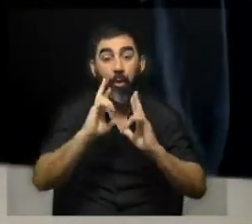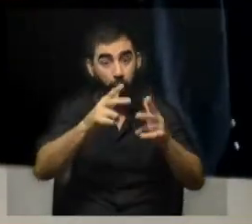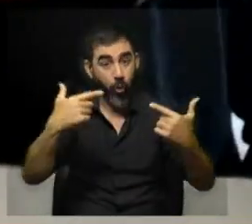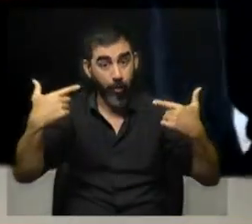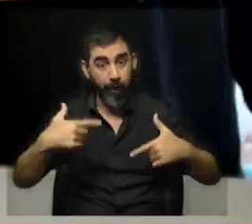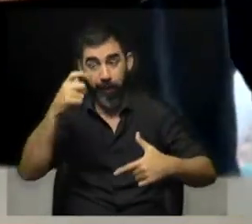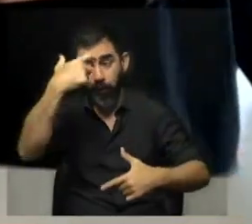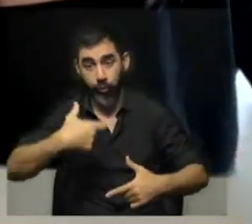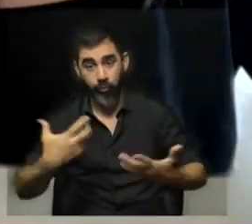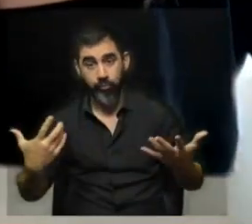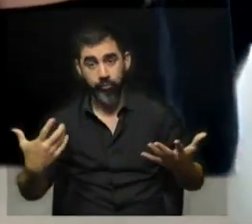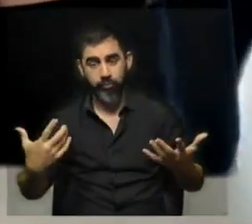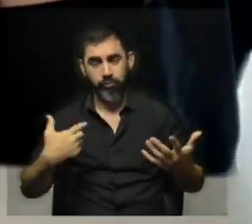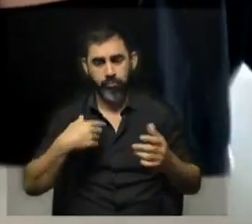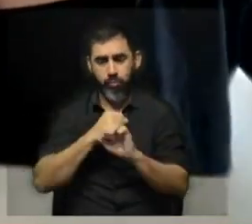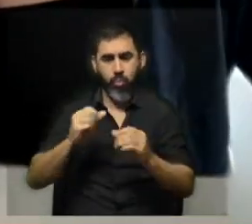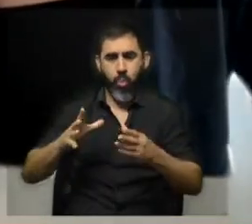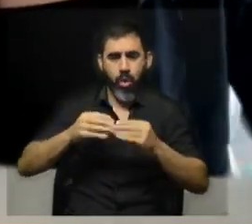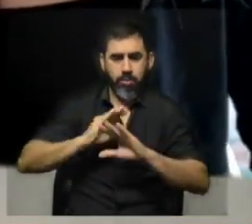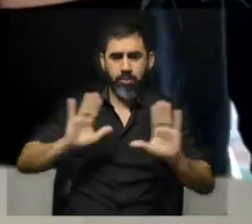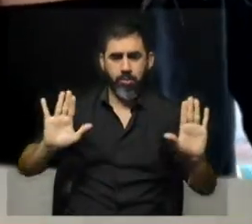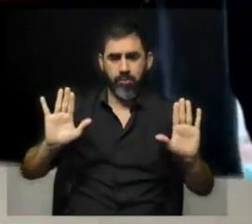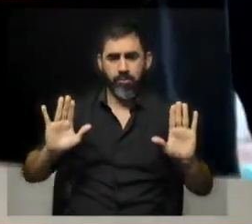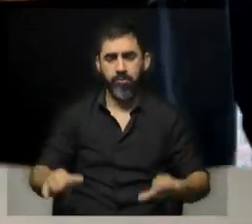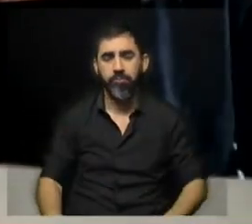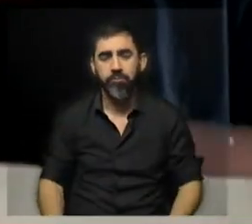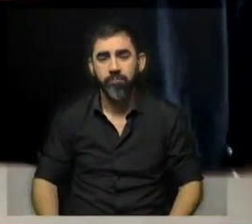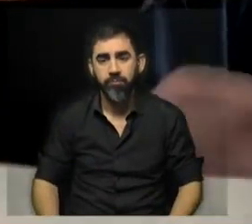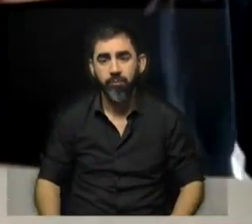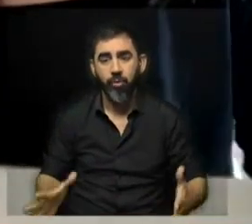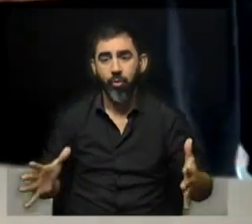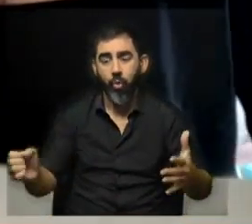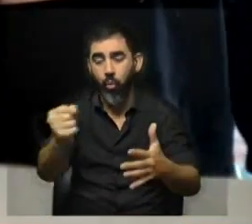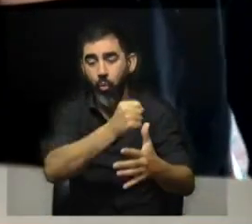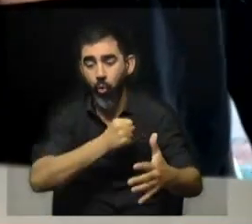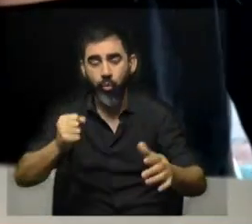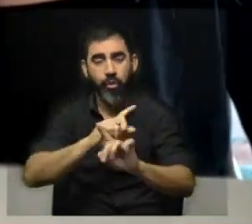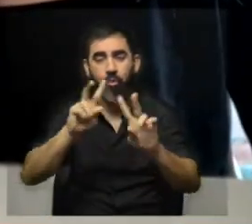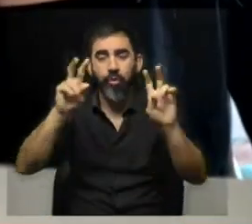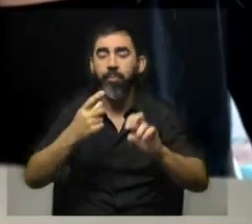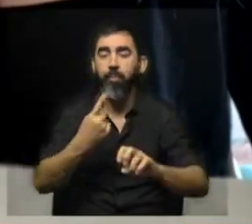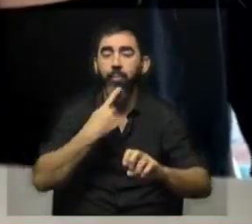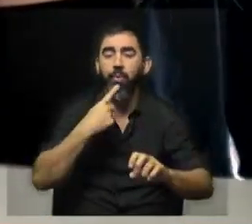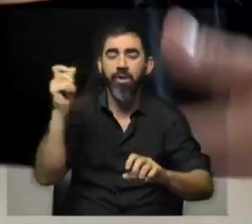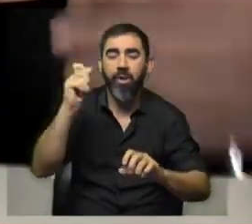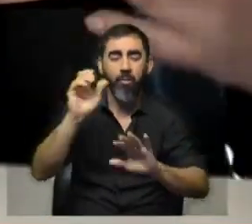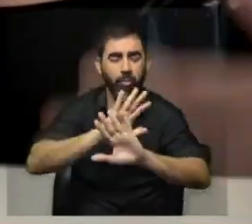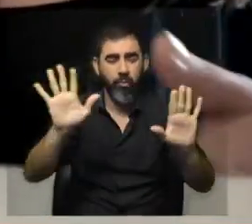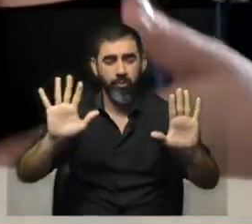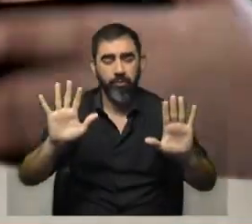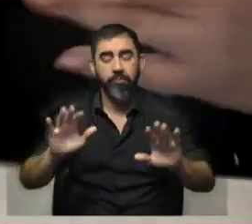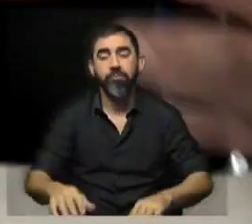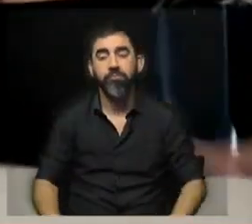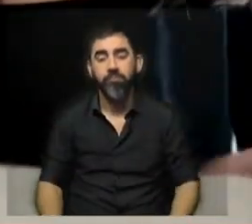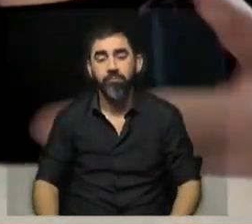y es algo que nosotros no podemos permitir que se repita, porque las ollas no pueden ser una herramienta de política pública. Una cosa